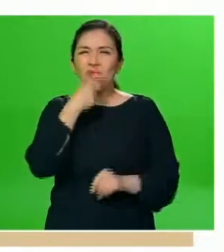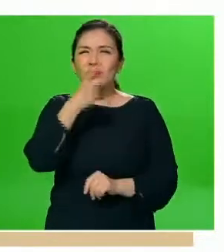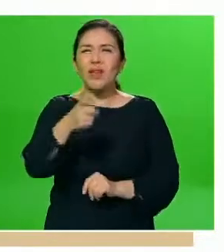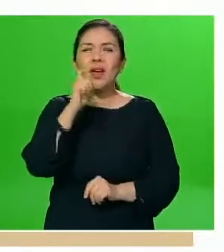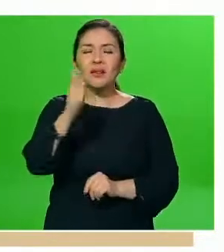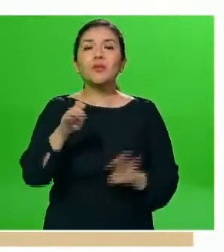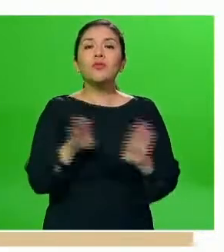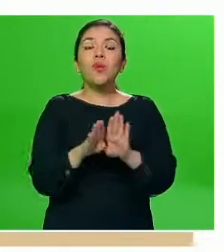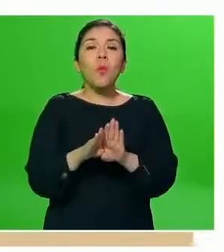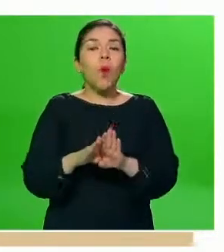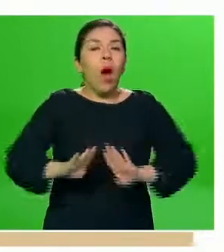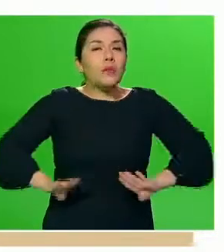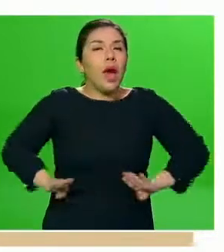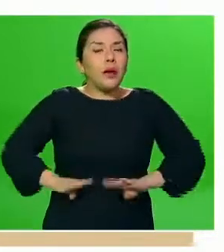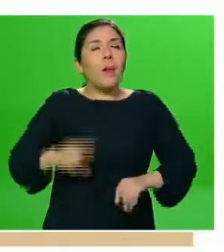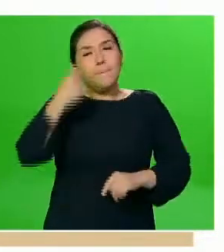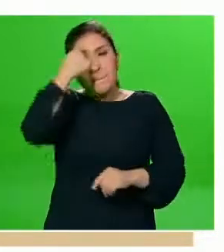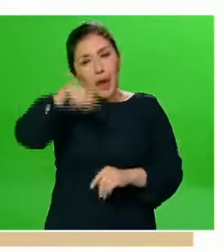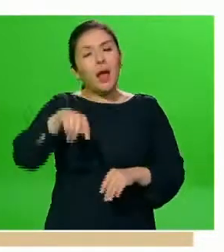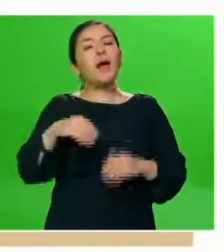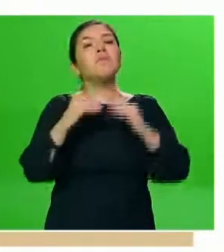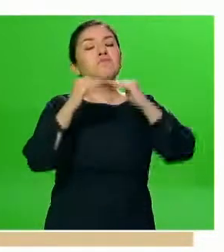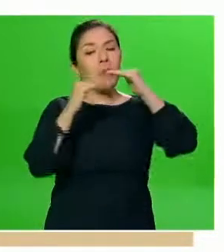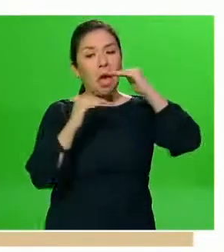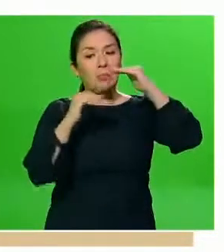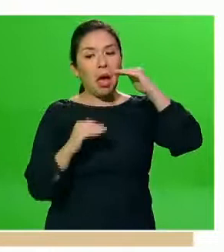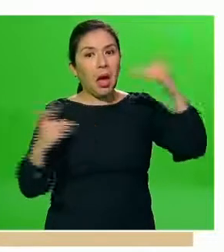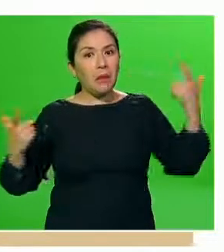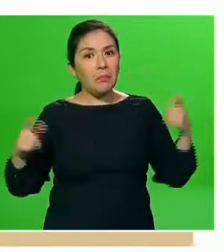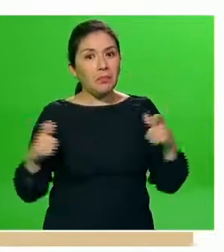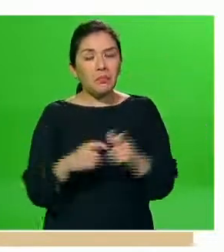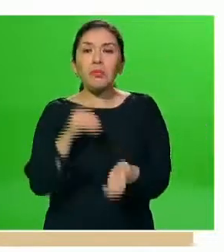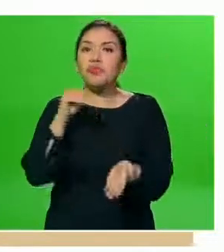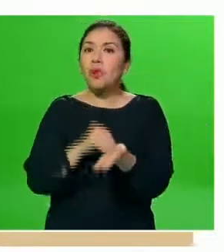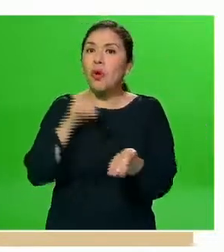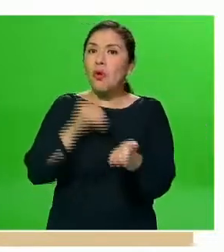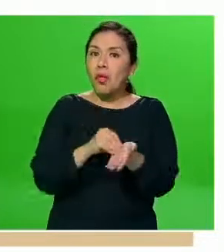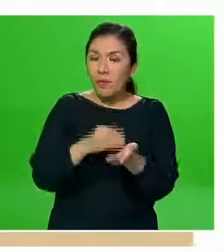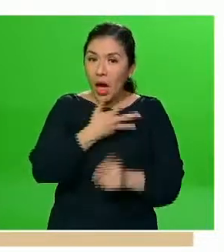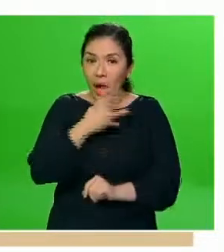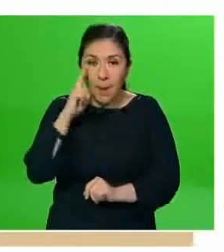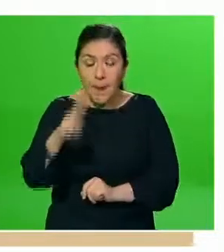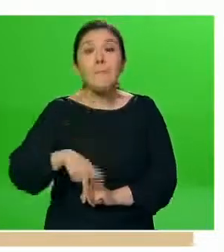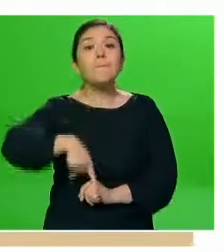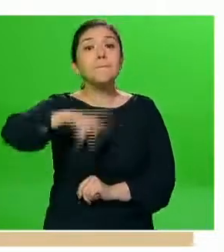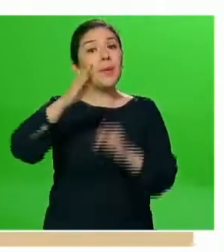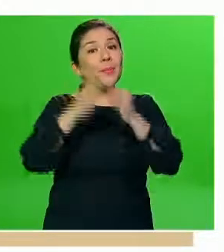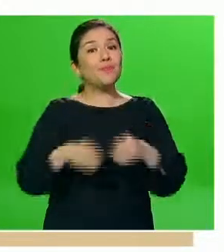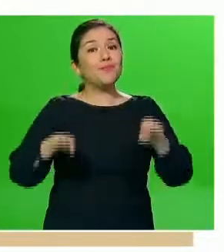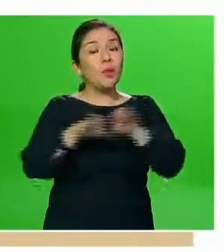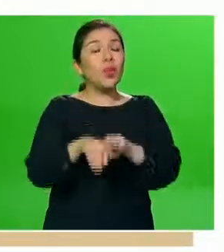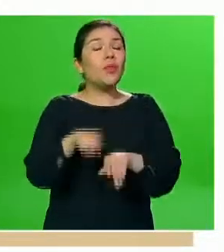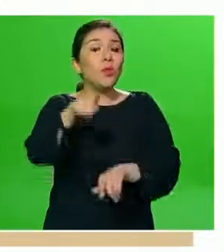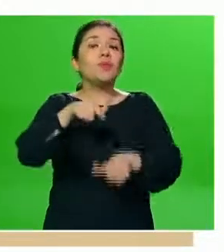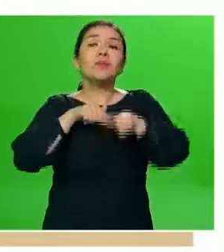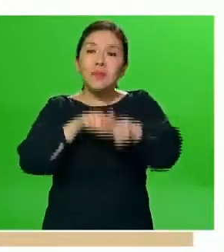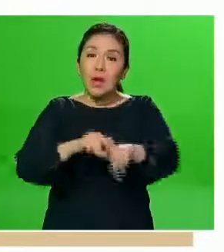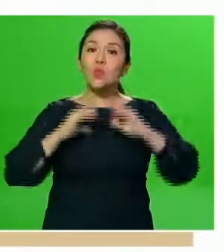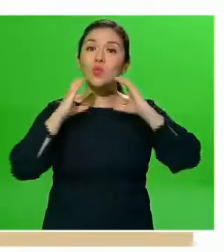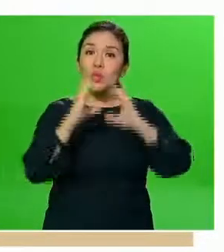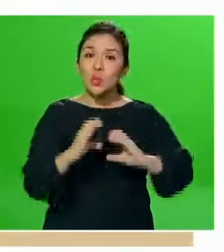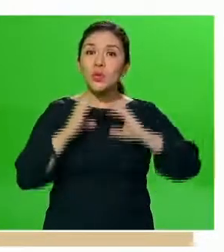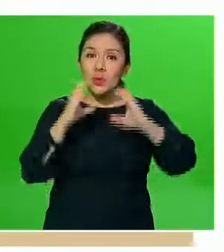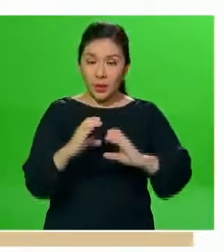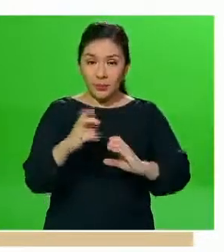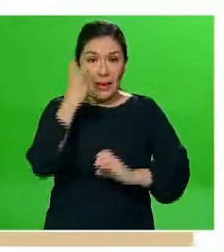una tendencia hacia la disminución, esto se mantiene, pero es importante no bajar la guardia. Entonces, vamos